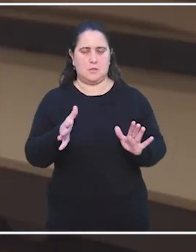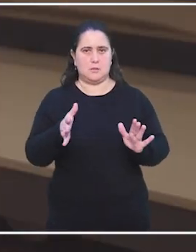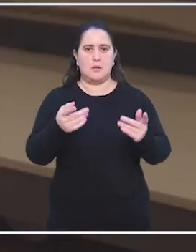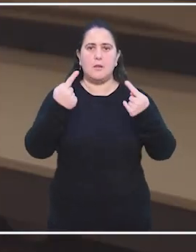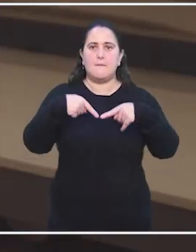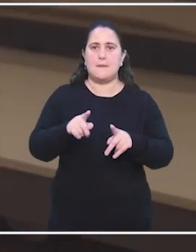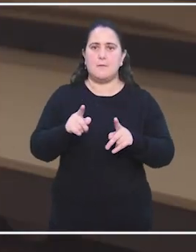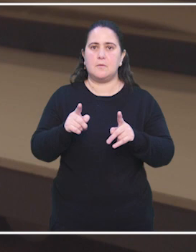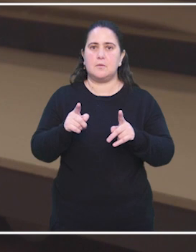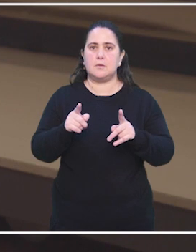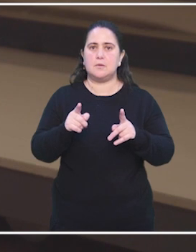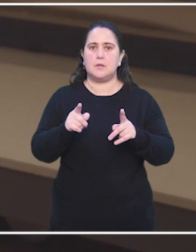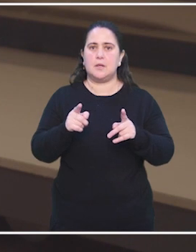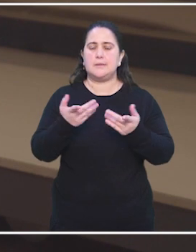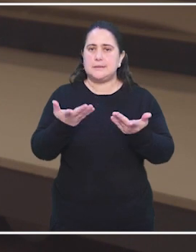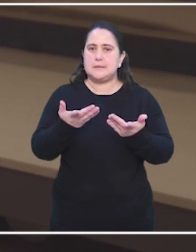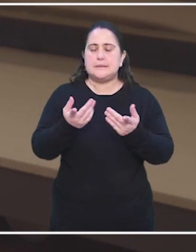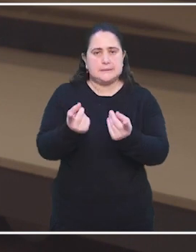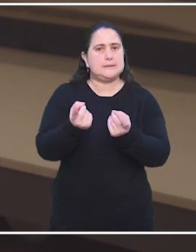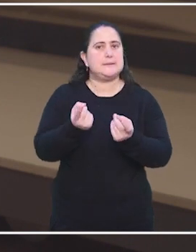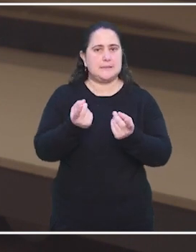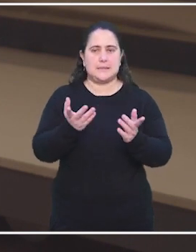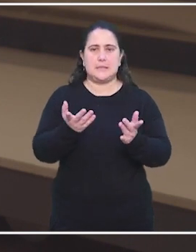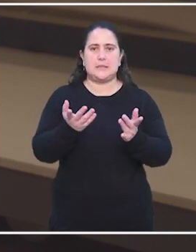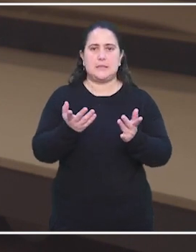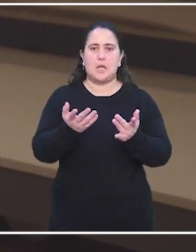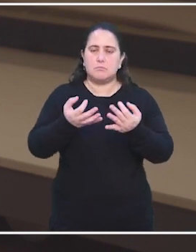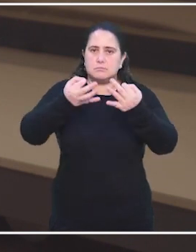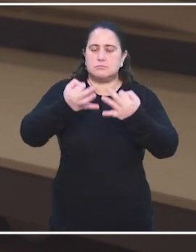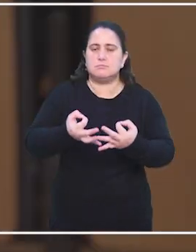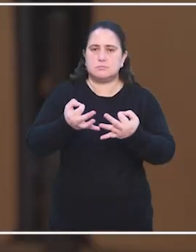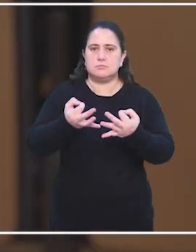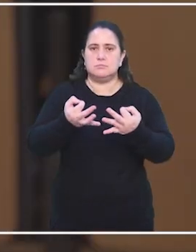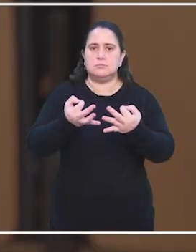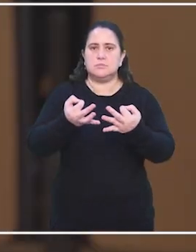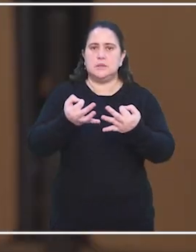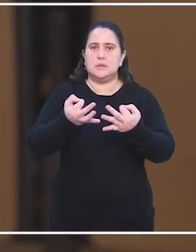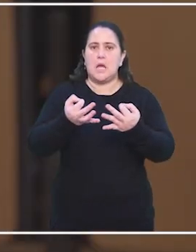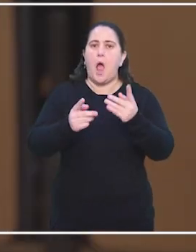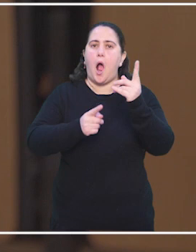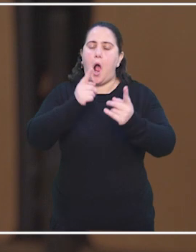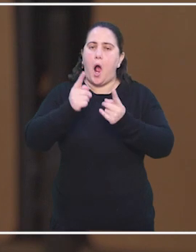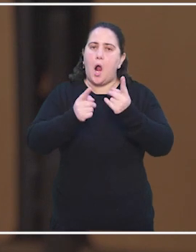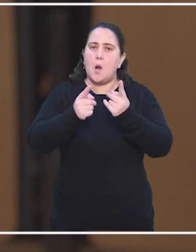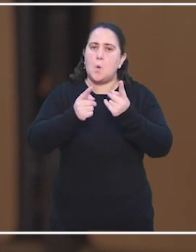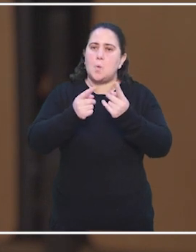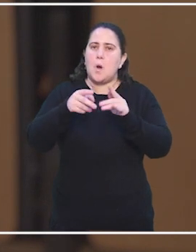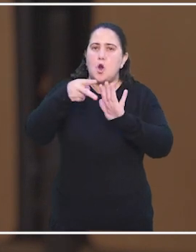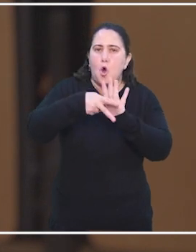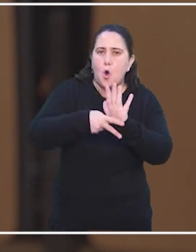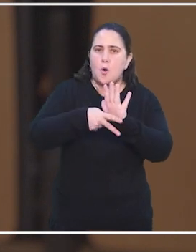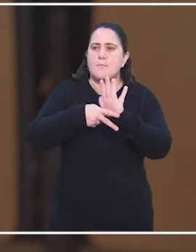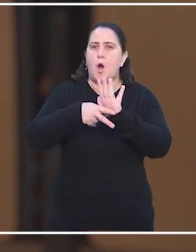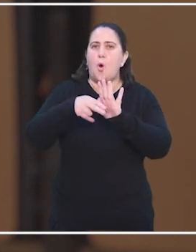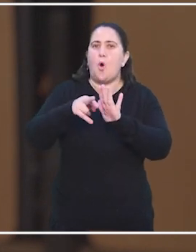necesitamos establecer criterios, normas